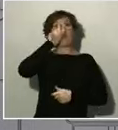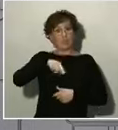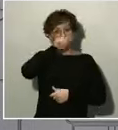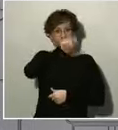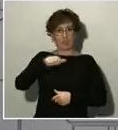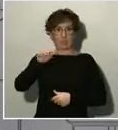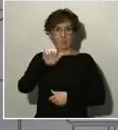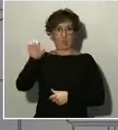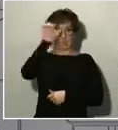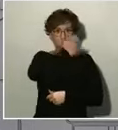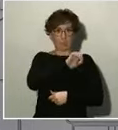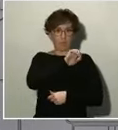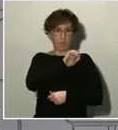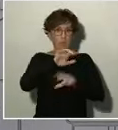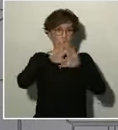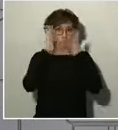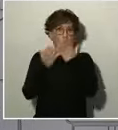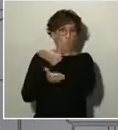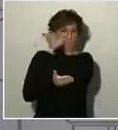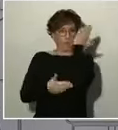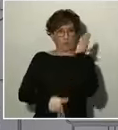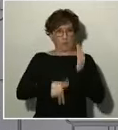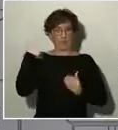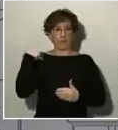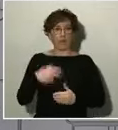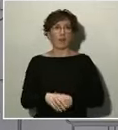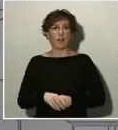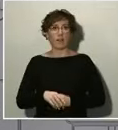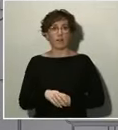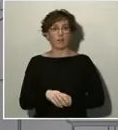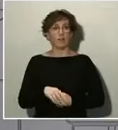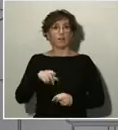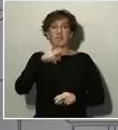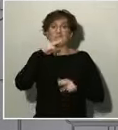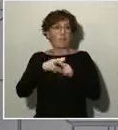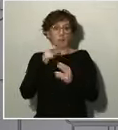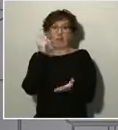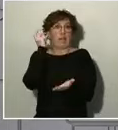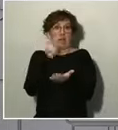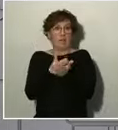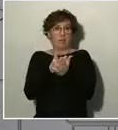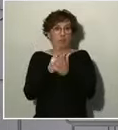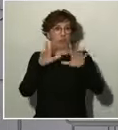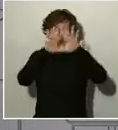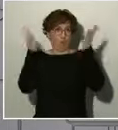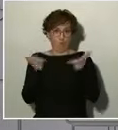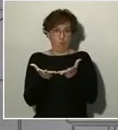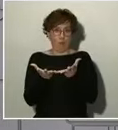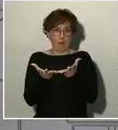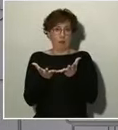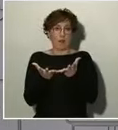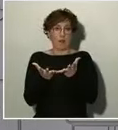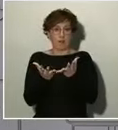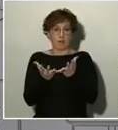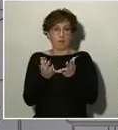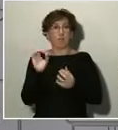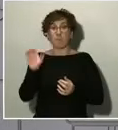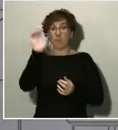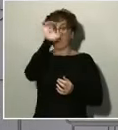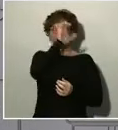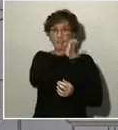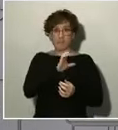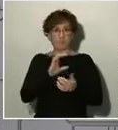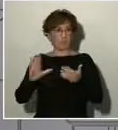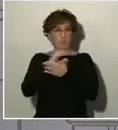desarrollado. Es, en consecuencia, un desafío global el que tenemos y todos los países, unos antes, otros después,